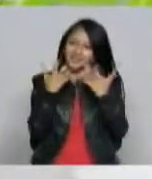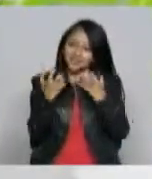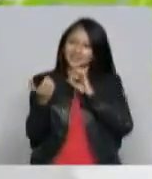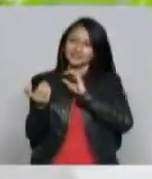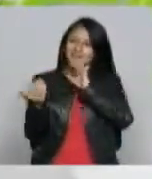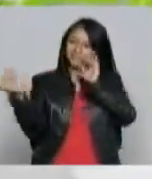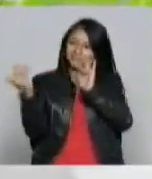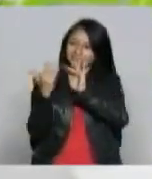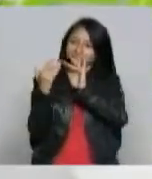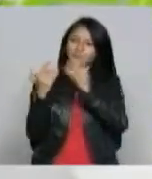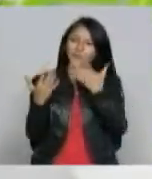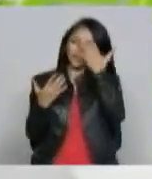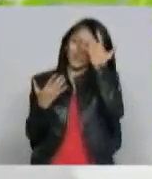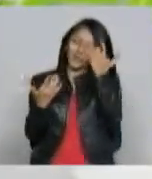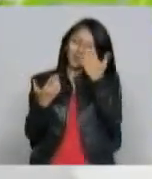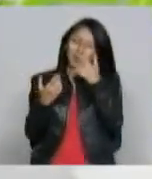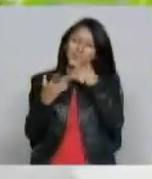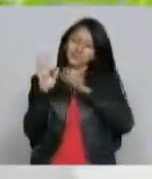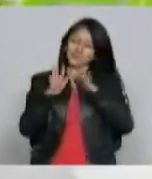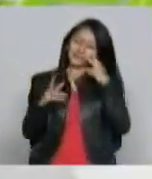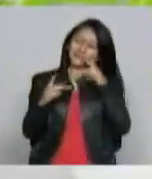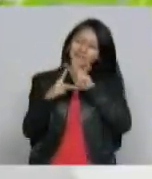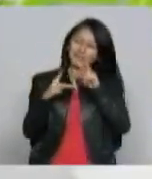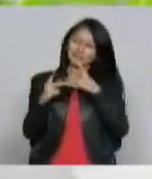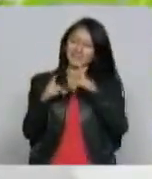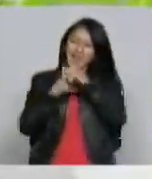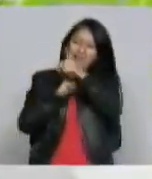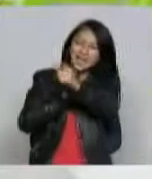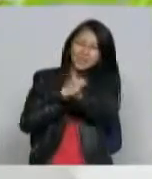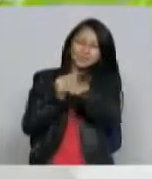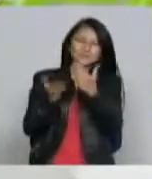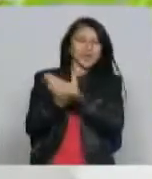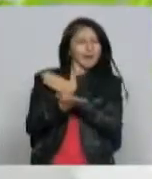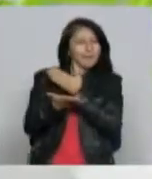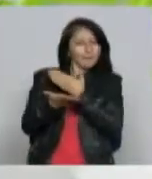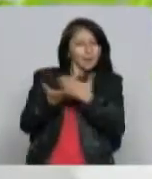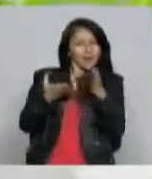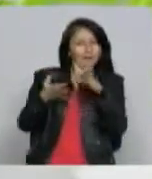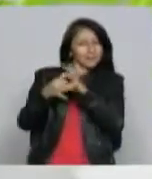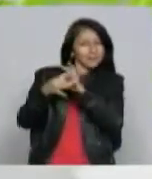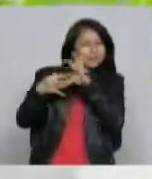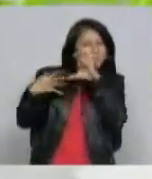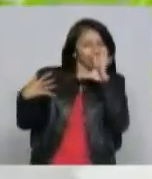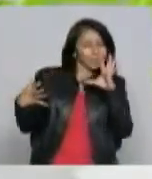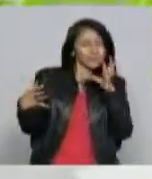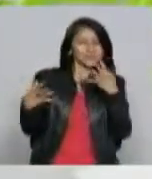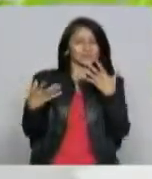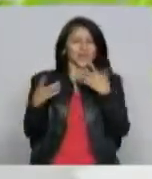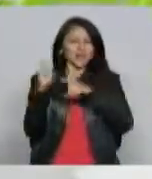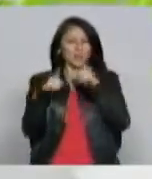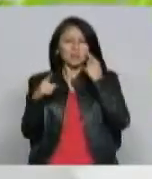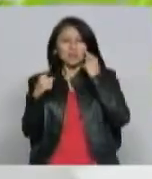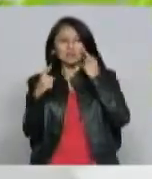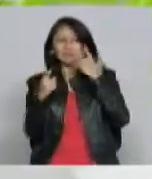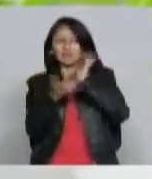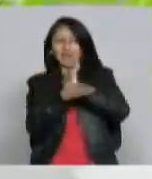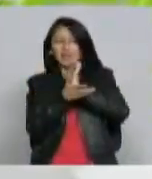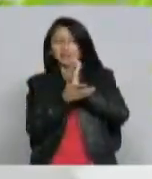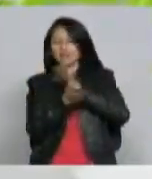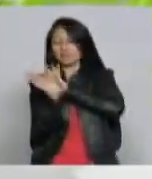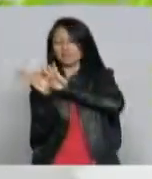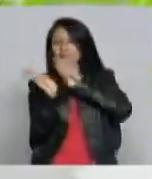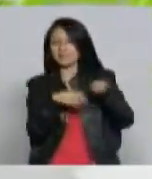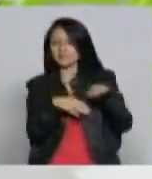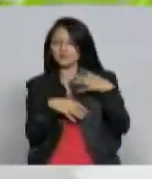veíamos cierto distanciamiento como un canal muy alto y decían yo no puedo llegar al canal regional Telecafé de esta forma